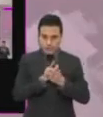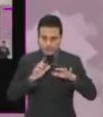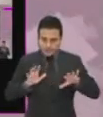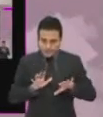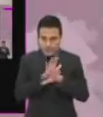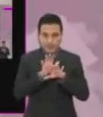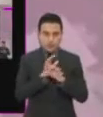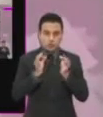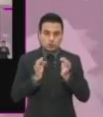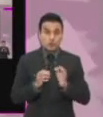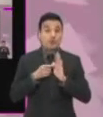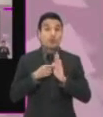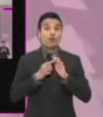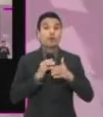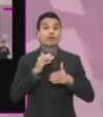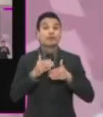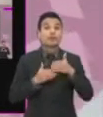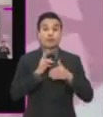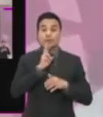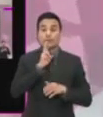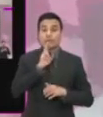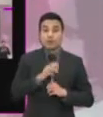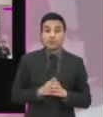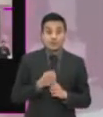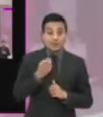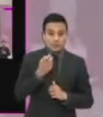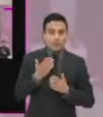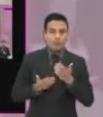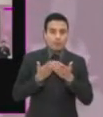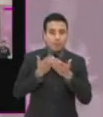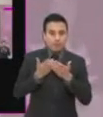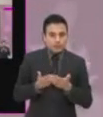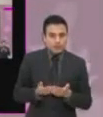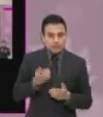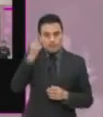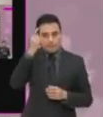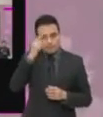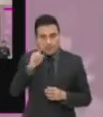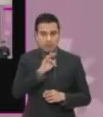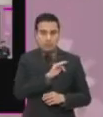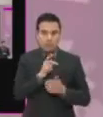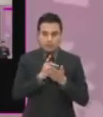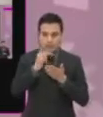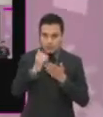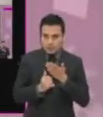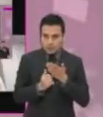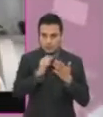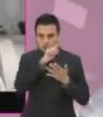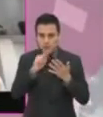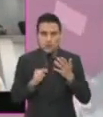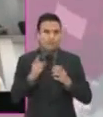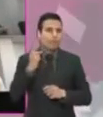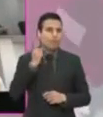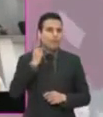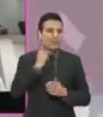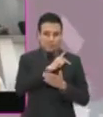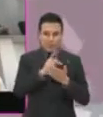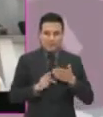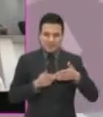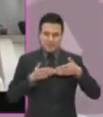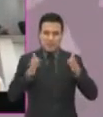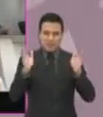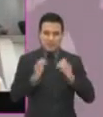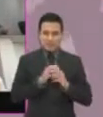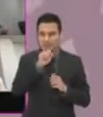El modelo del desarrollo orientará las propuestas para formular los proyectos de políticas públicas e